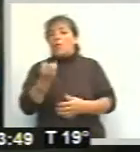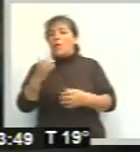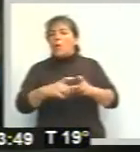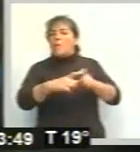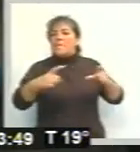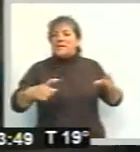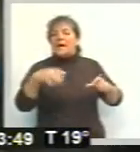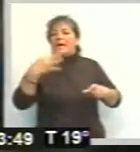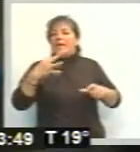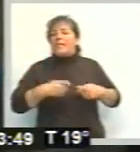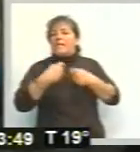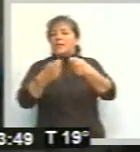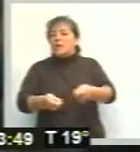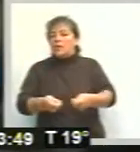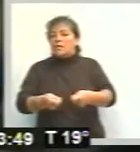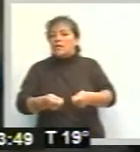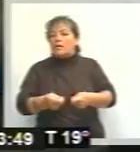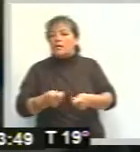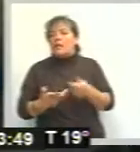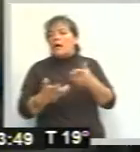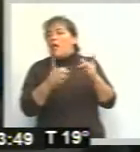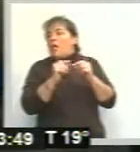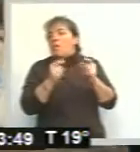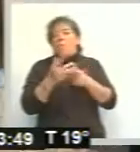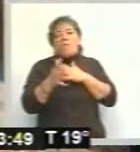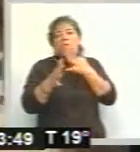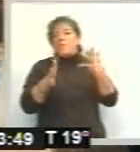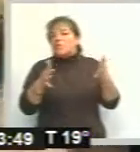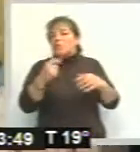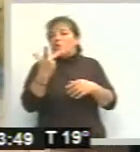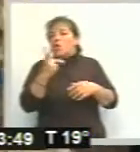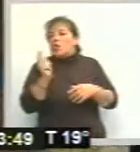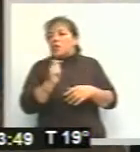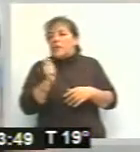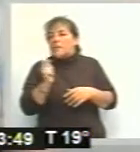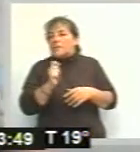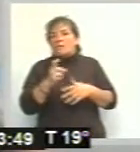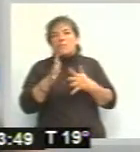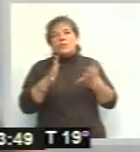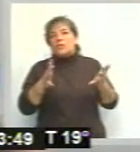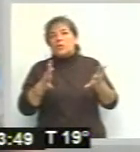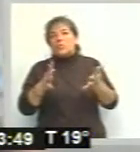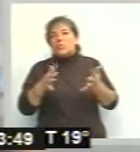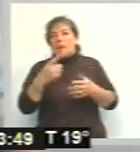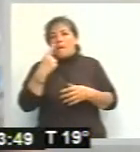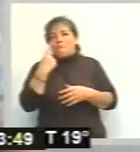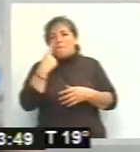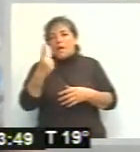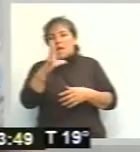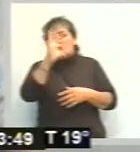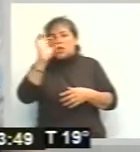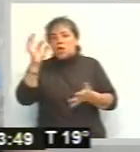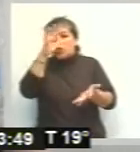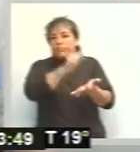entonces que tienen que devolver? El número aproximado en estos tres meses es alrededor de unos 1.500 pasajes,